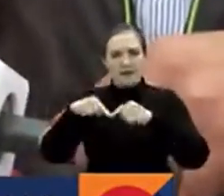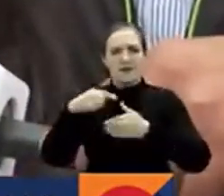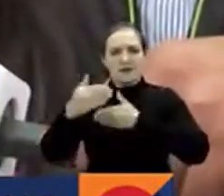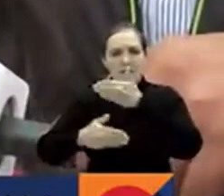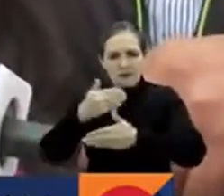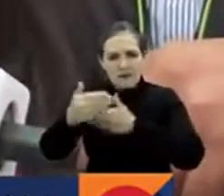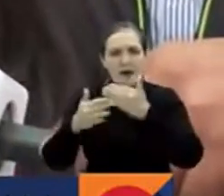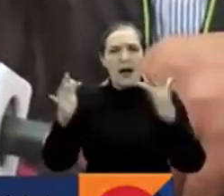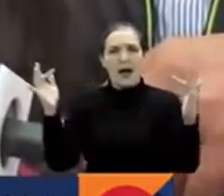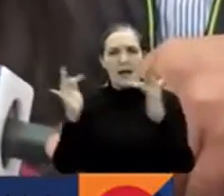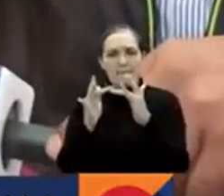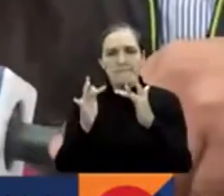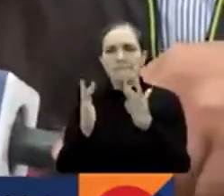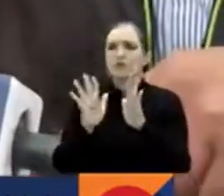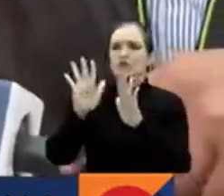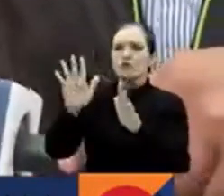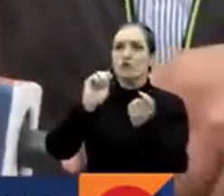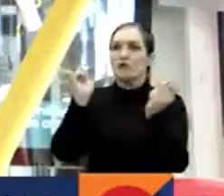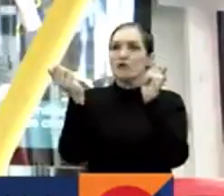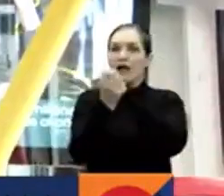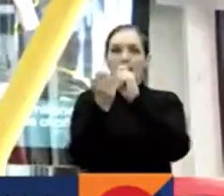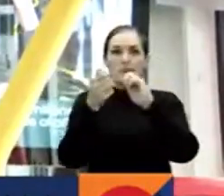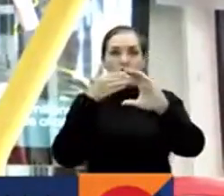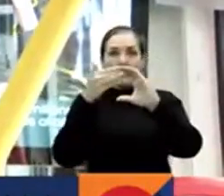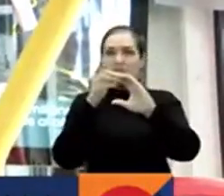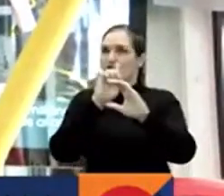jugada contra el cambio climático.